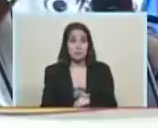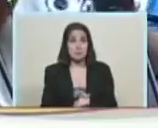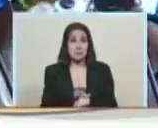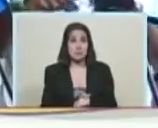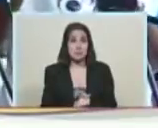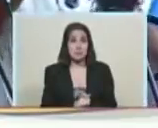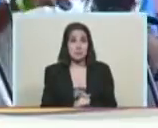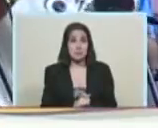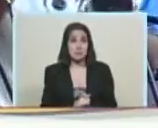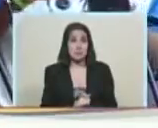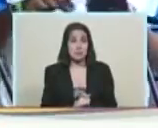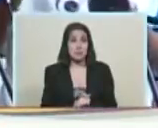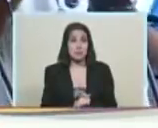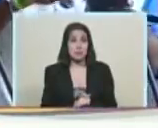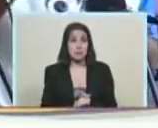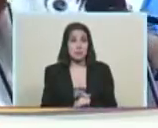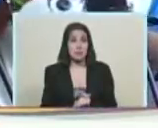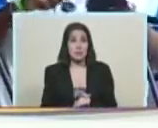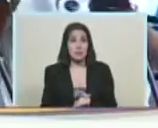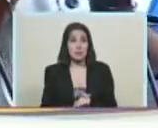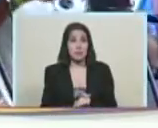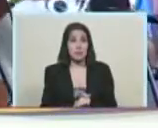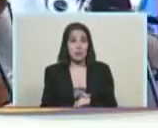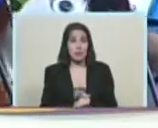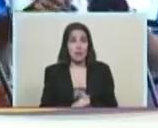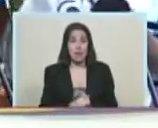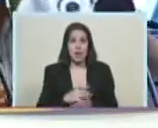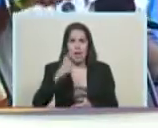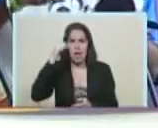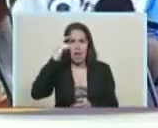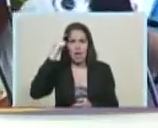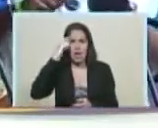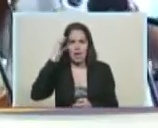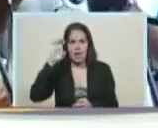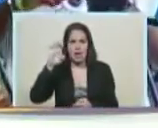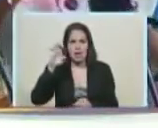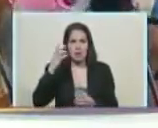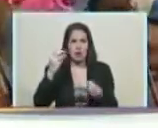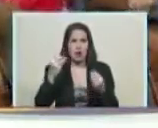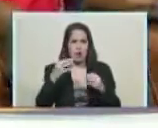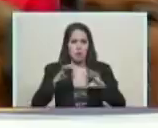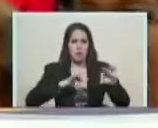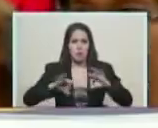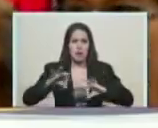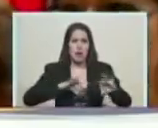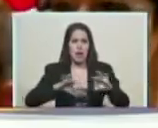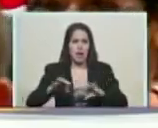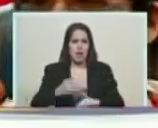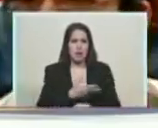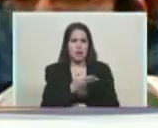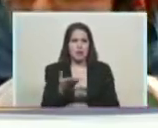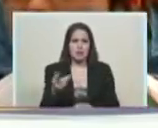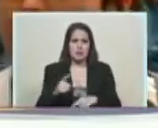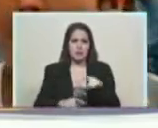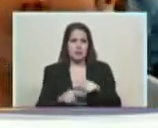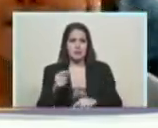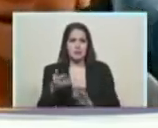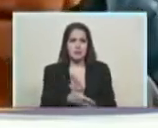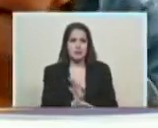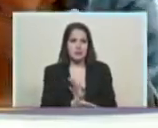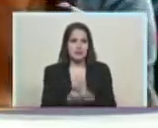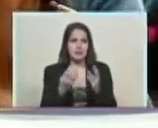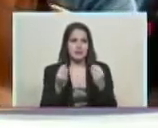¿Cuántas festividades? Ah, Ernesto Villegas, ¿cómo está la cultura? ¿Cómo se preparan para la múltiple